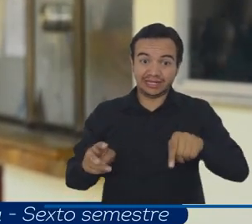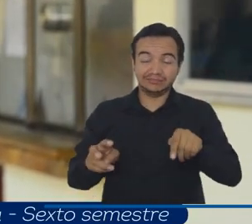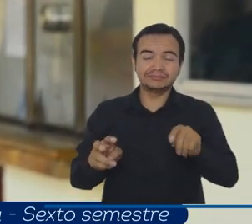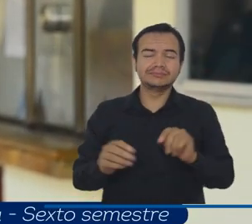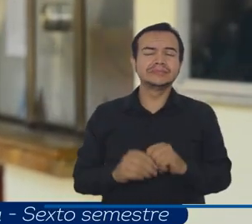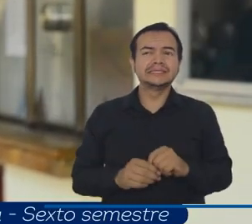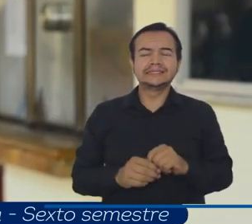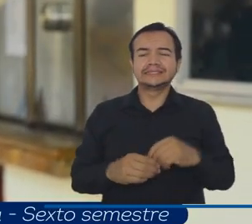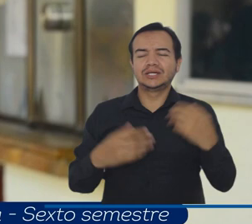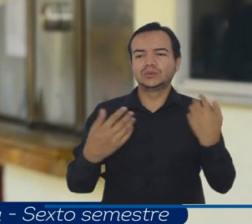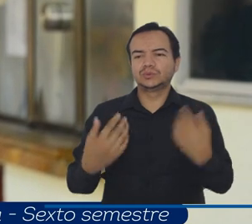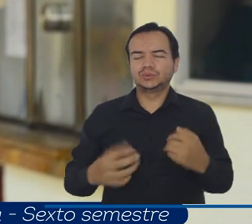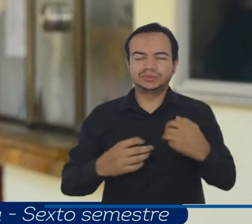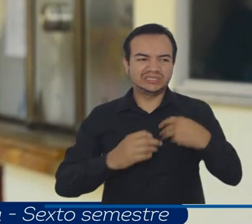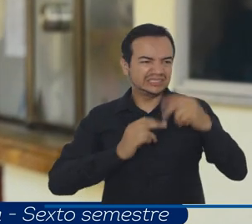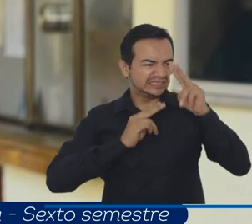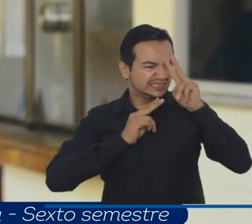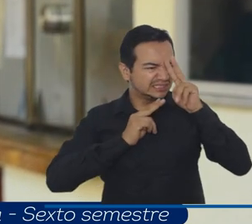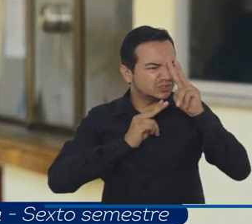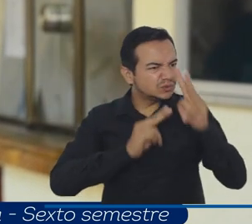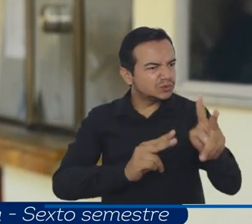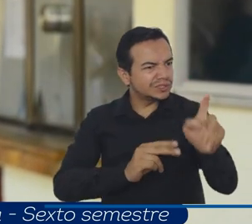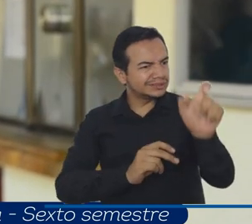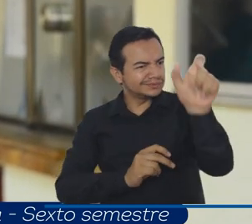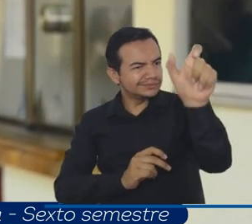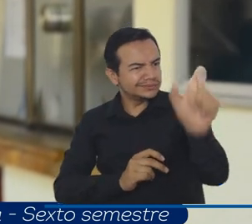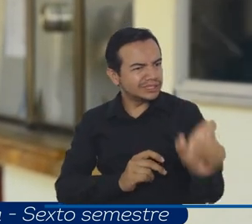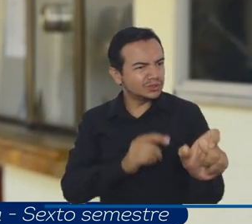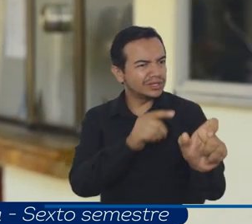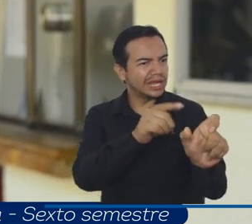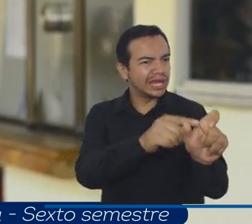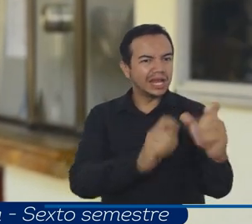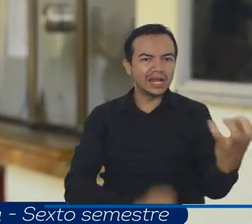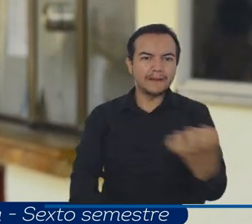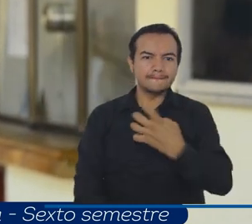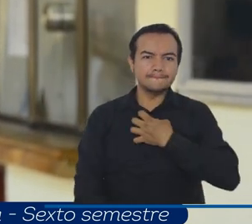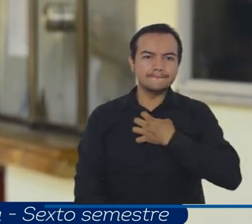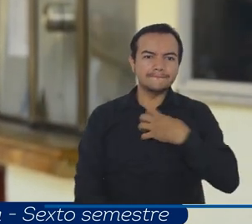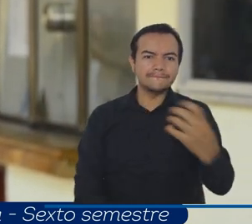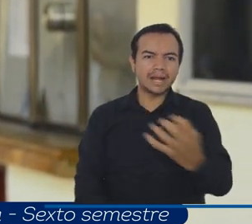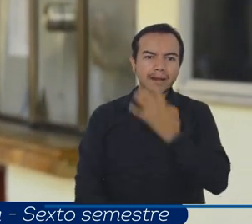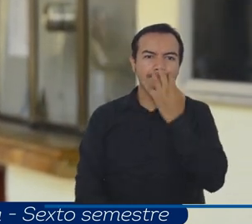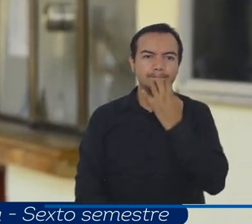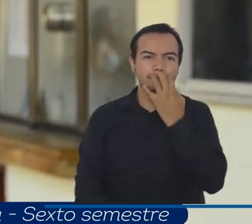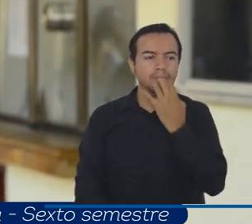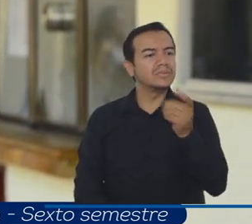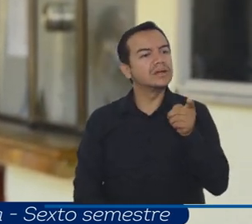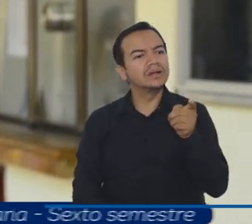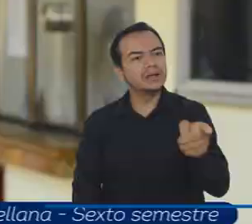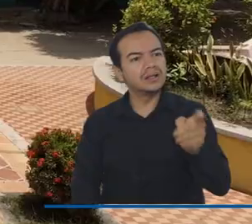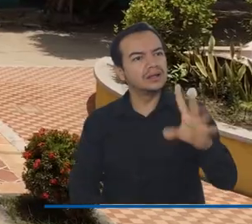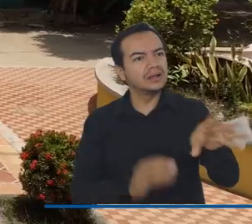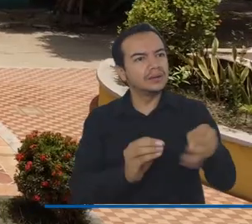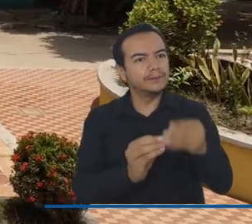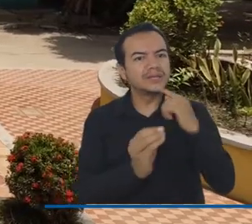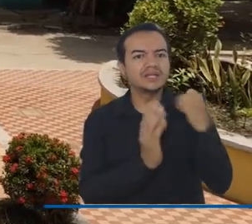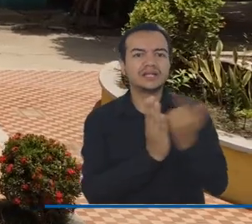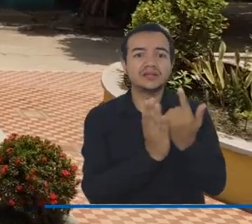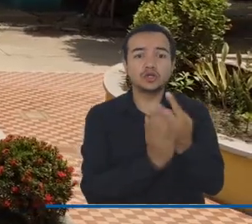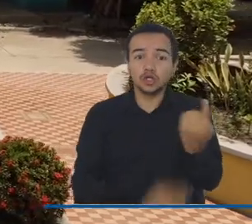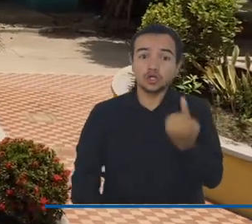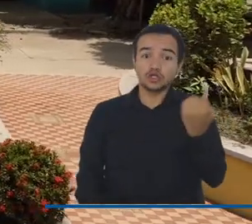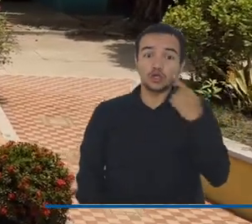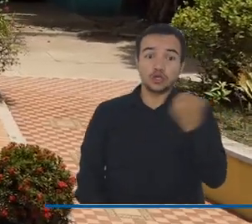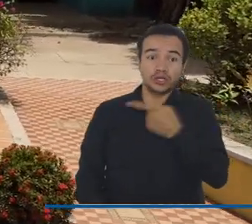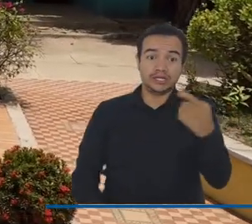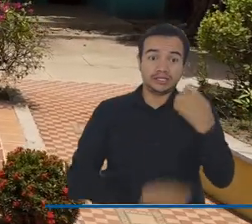reconocimiento hacia el Nobel, sobre todo de aquellas obras, más allá de 100 años de soledad, que